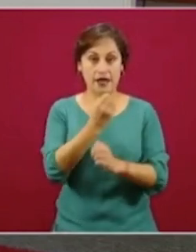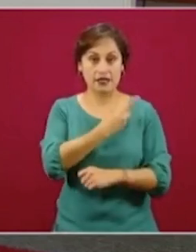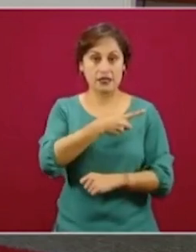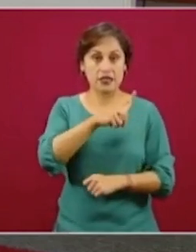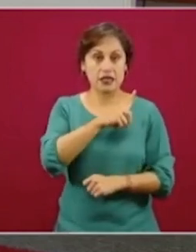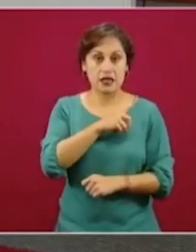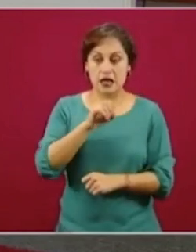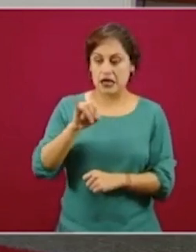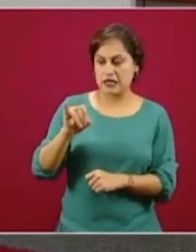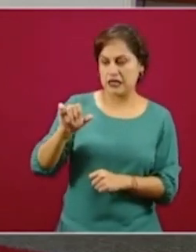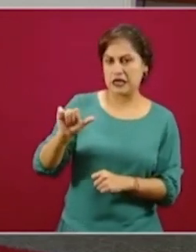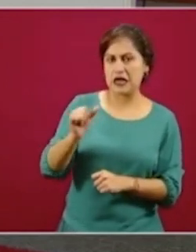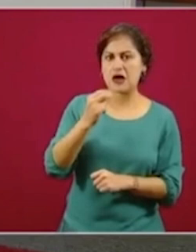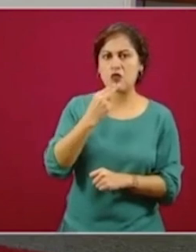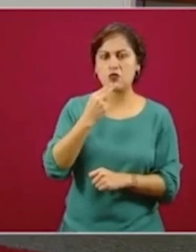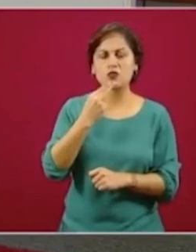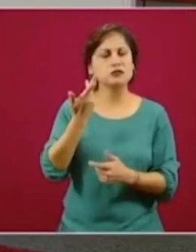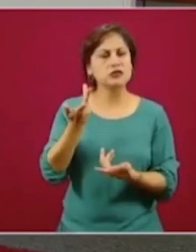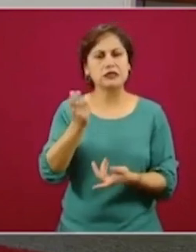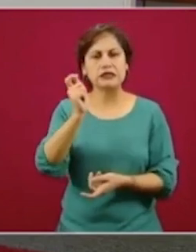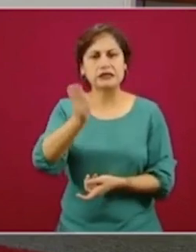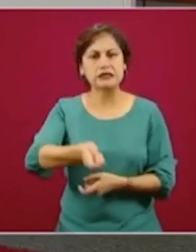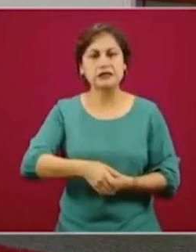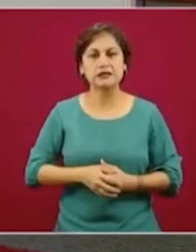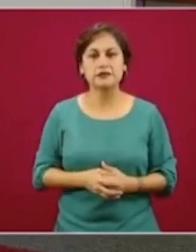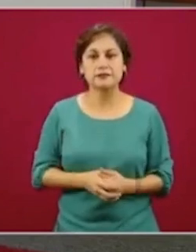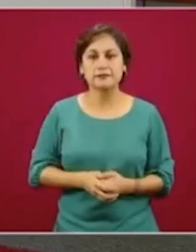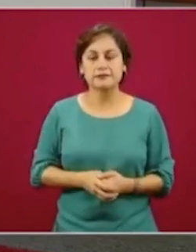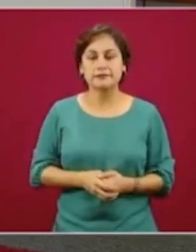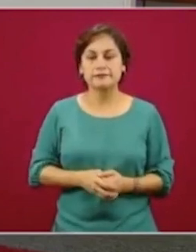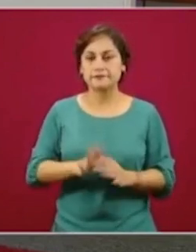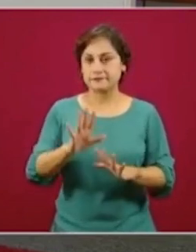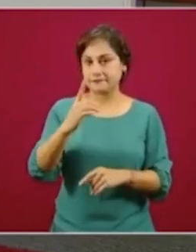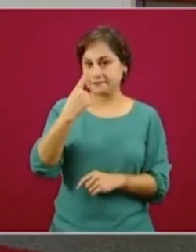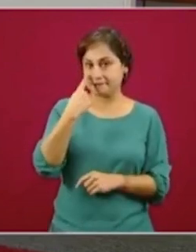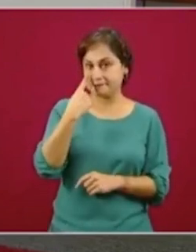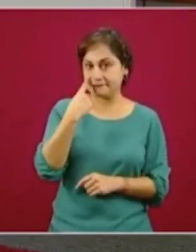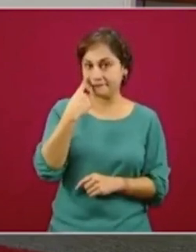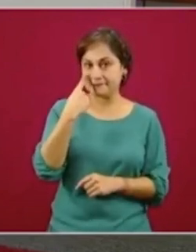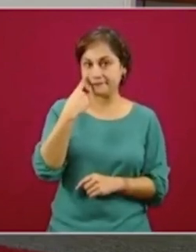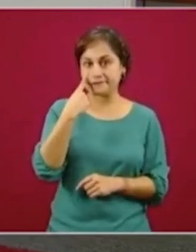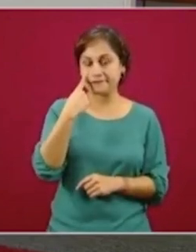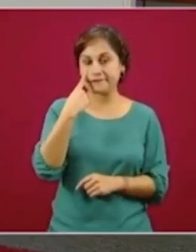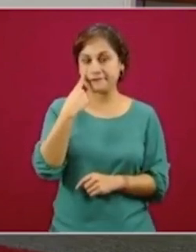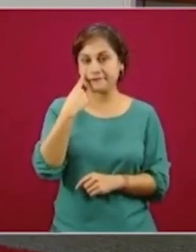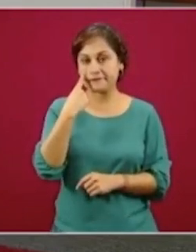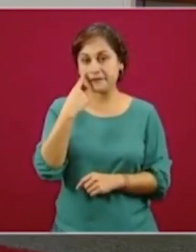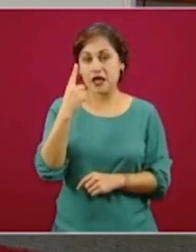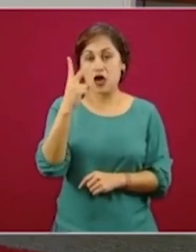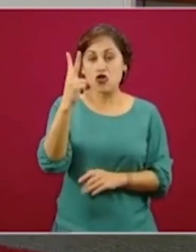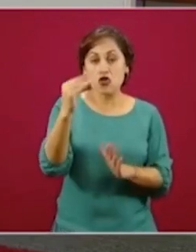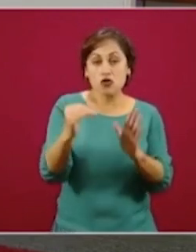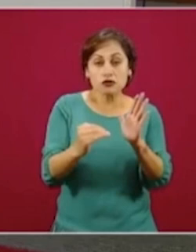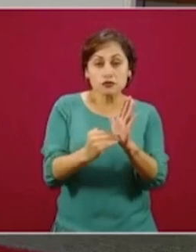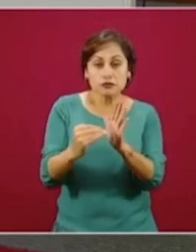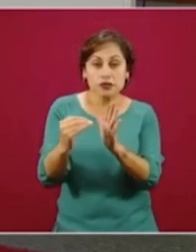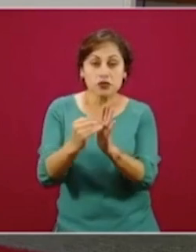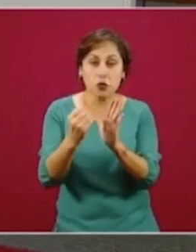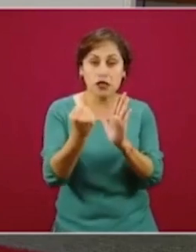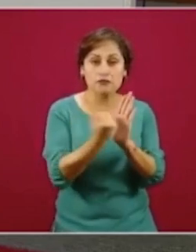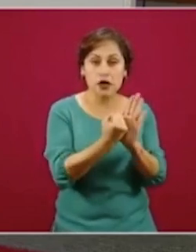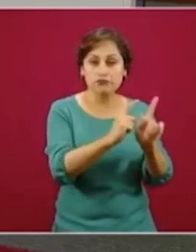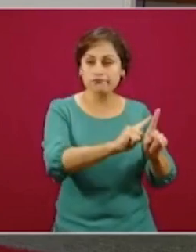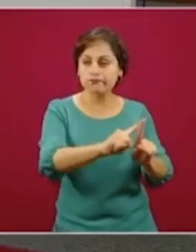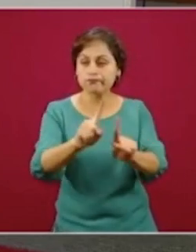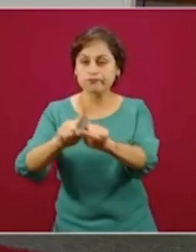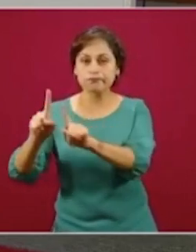¿Qué significa? Imagínense cuando tenemos un universo de más de dos millones de marcas y entonces